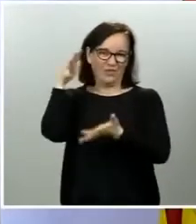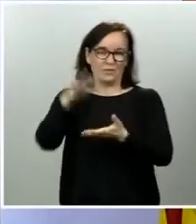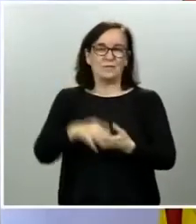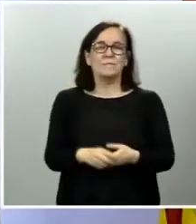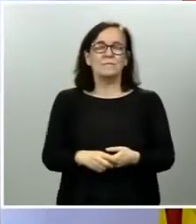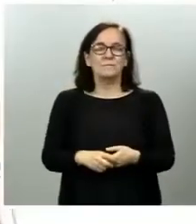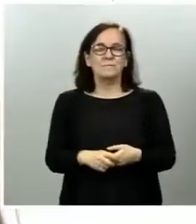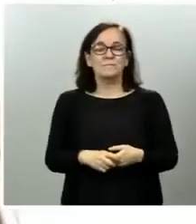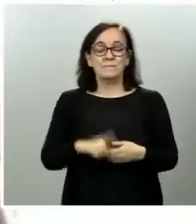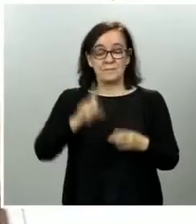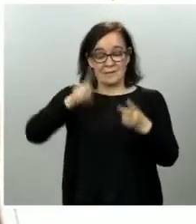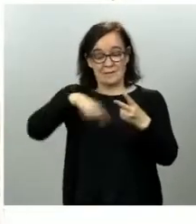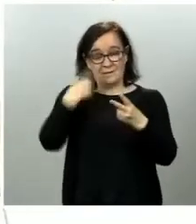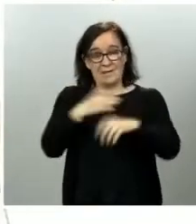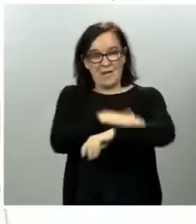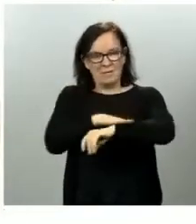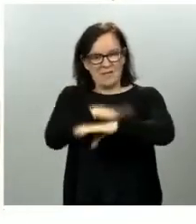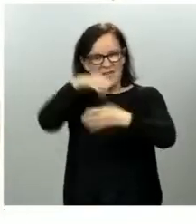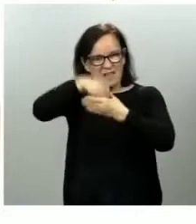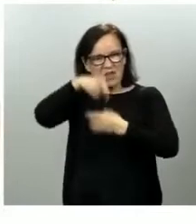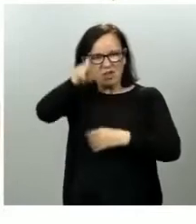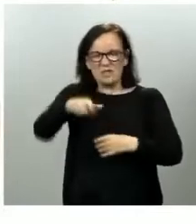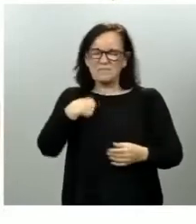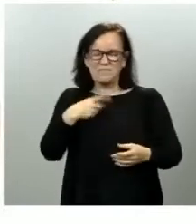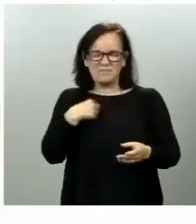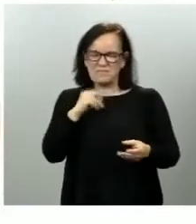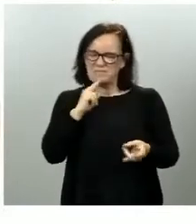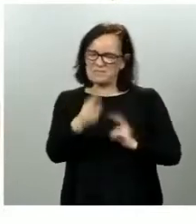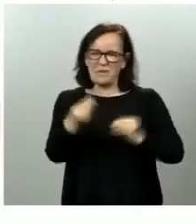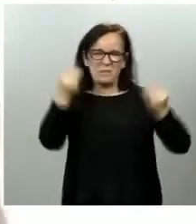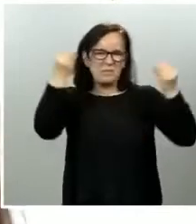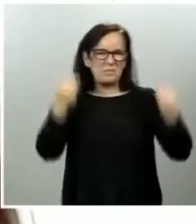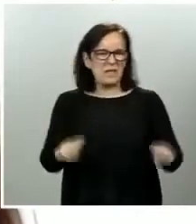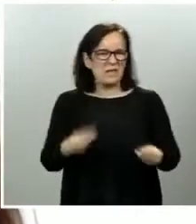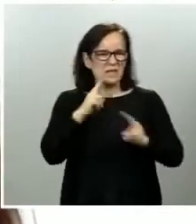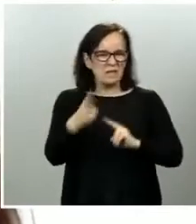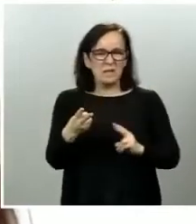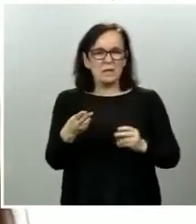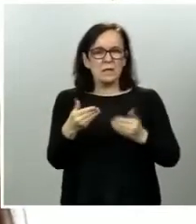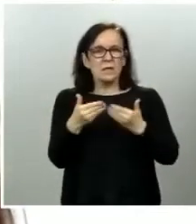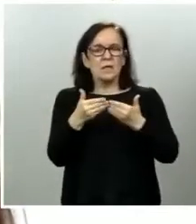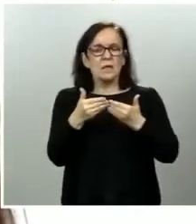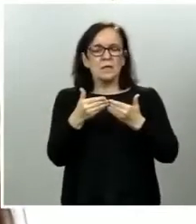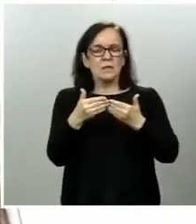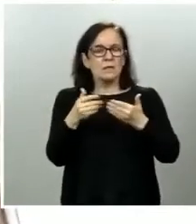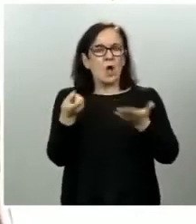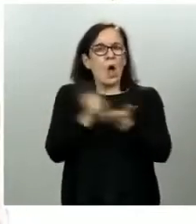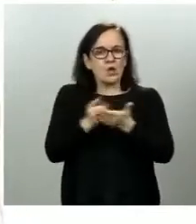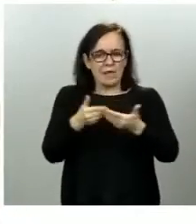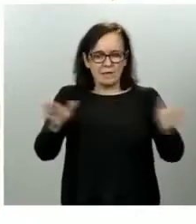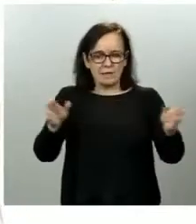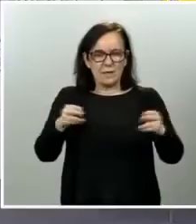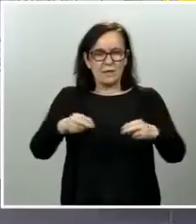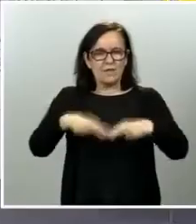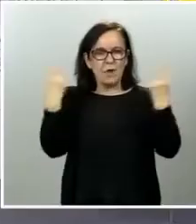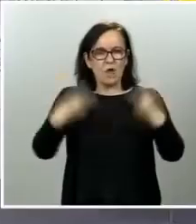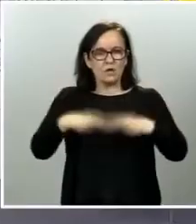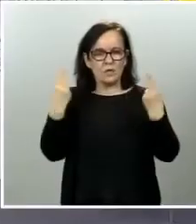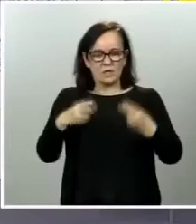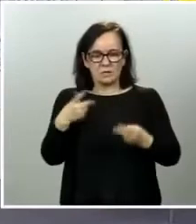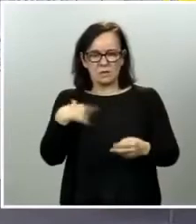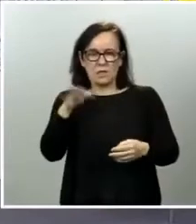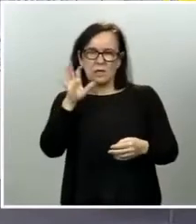a Marlaska, no he entendido muy bien su respuesta sobre la reapertura de las fronteras. Me ha parecido entenderle que estarían